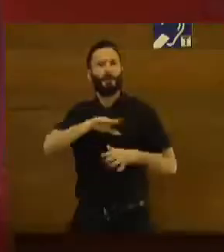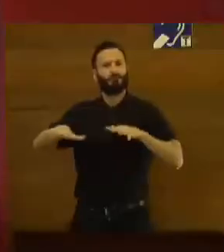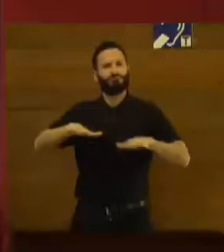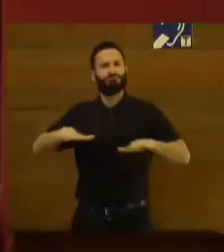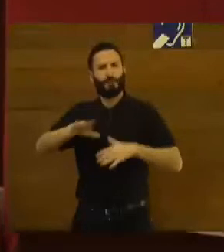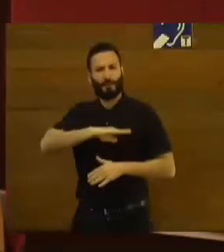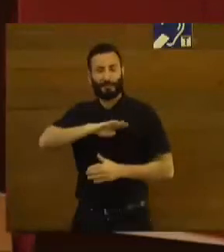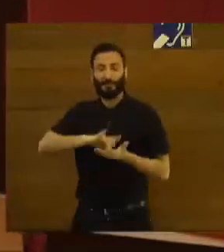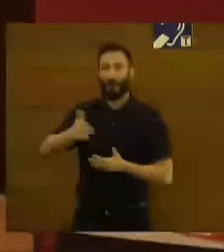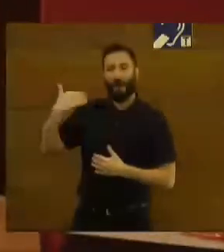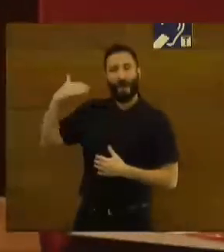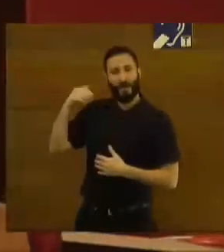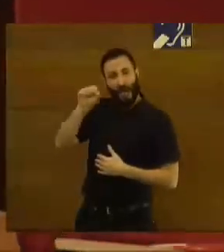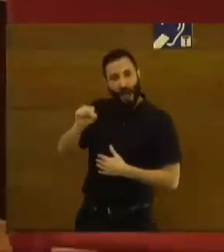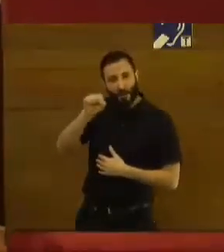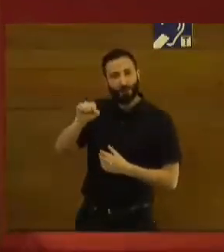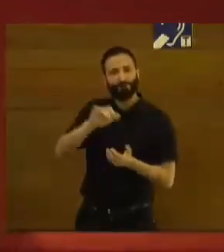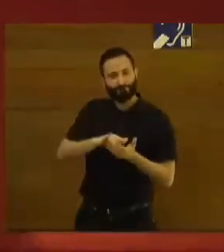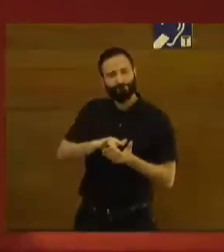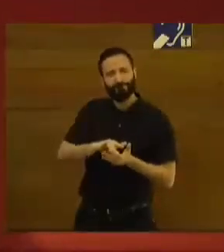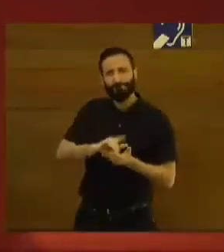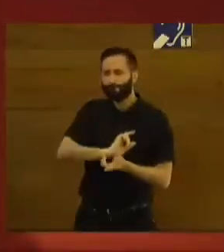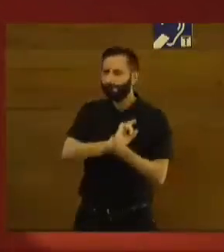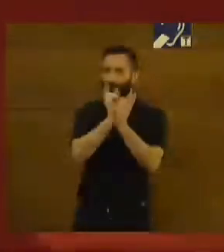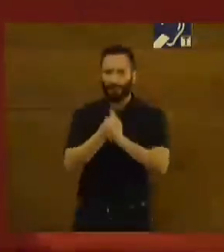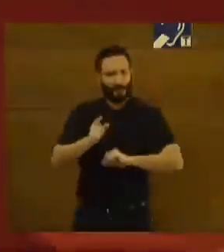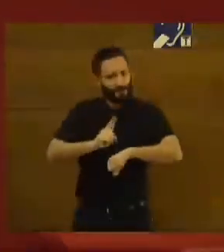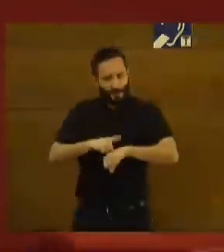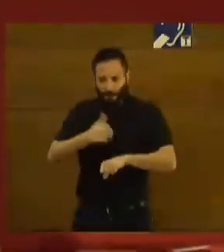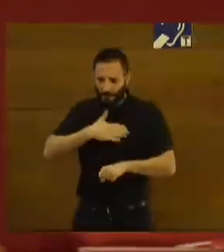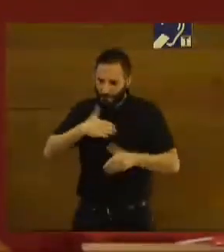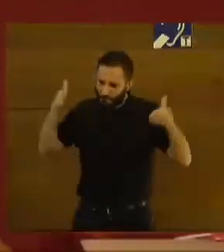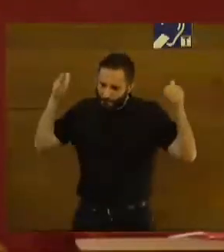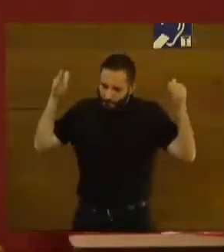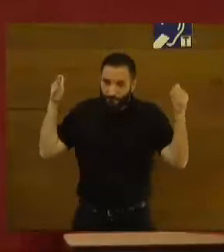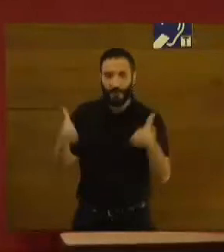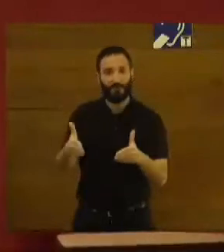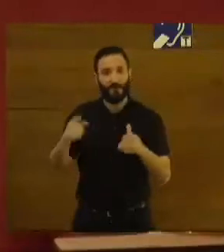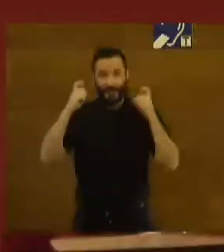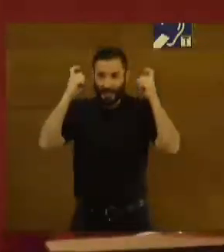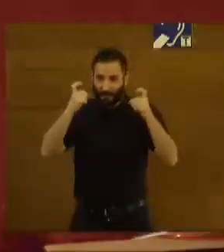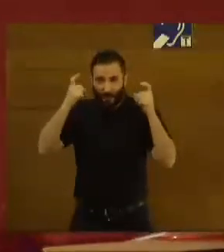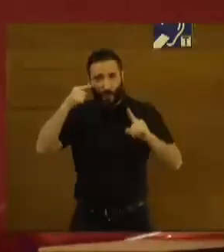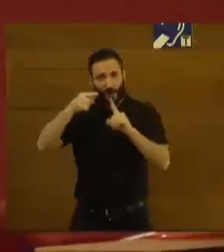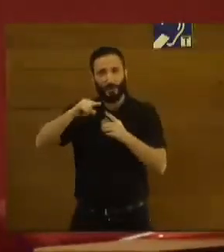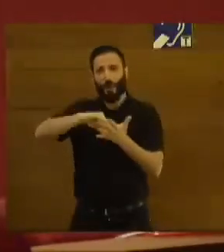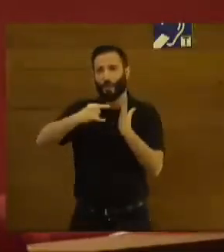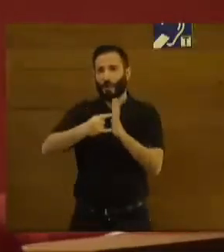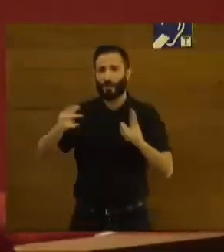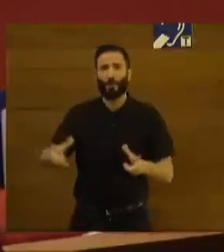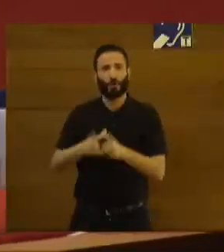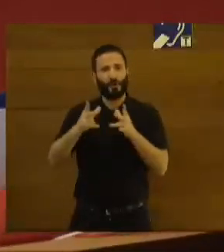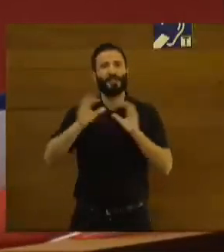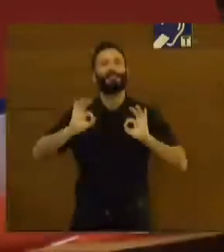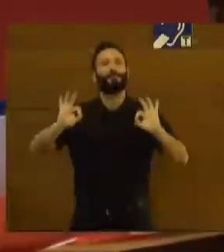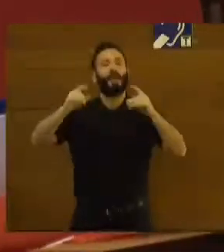años decidió vincularse todo su tiempo, toda su energía y todo su esfuerzo a los proyectos sociales. Cáritas tiene